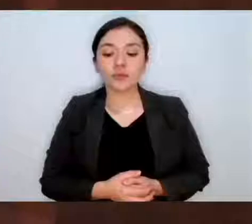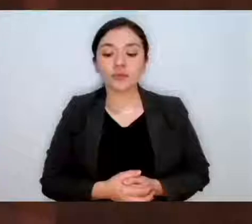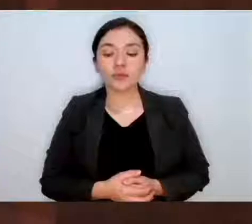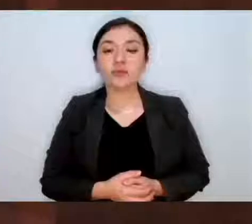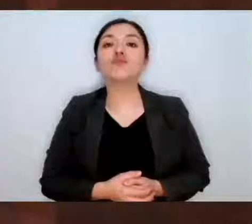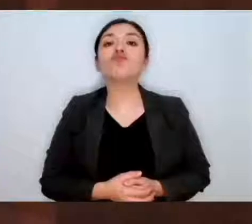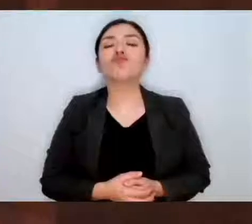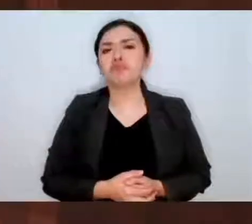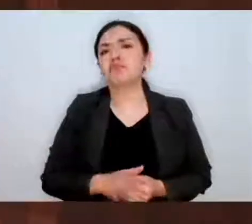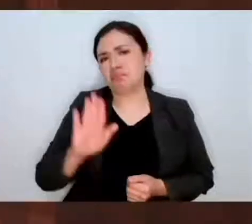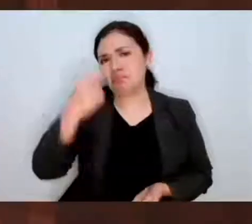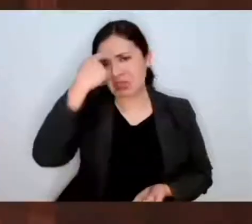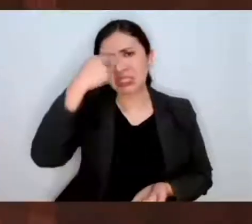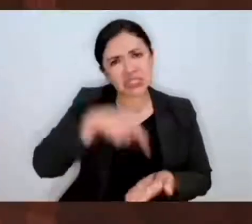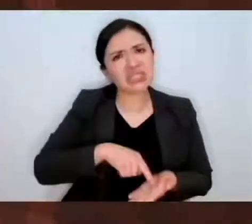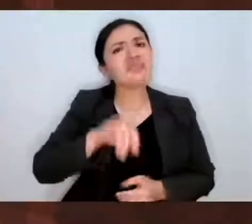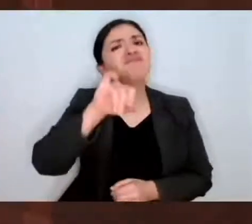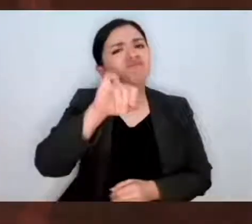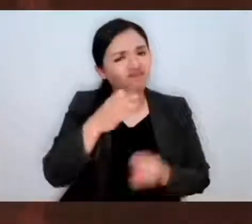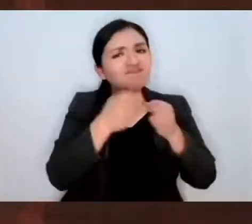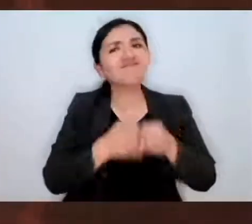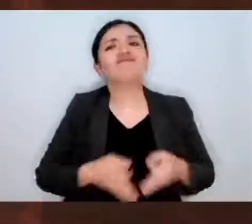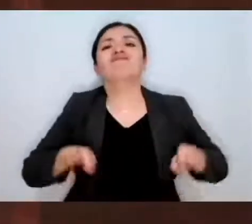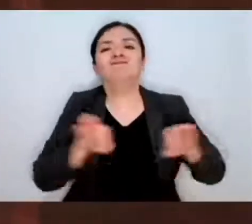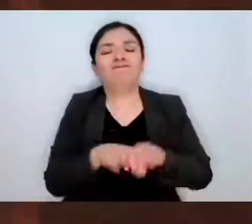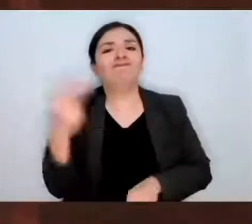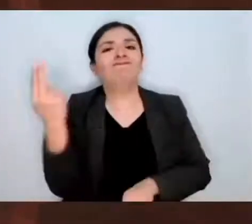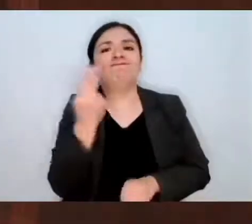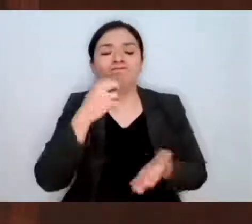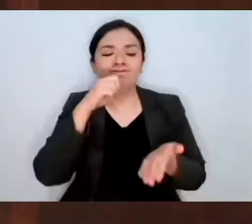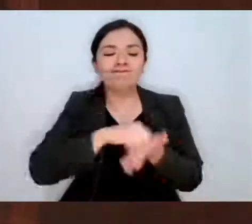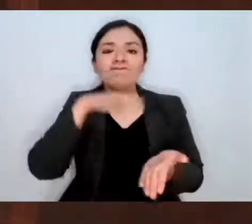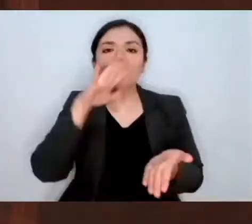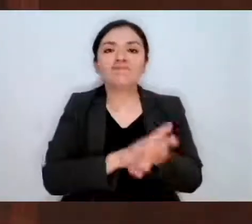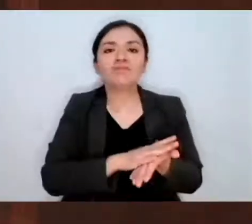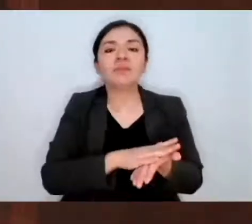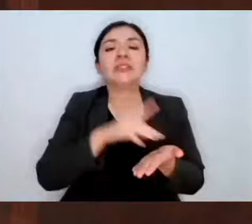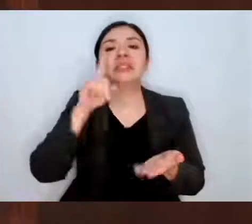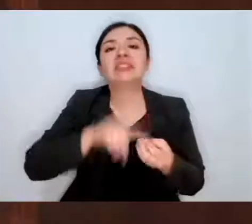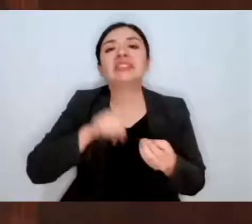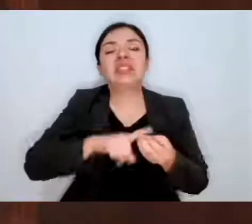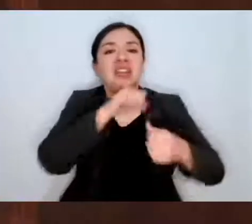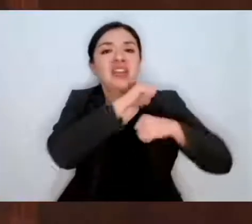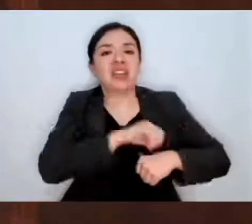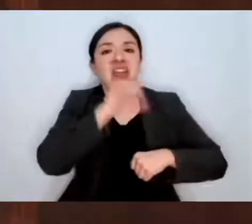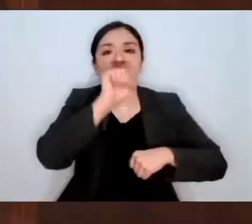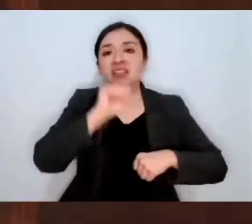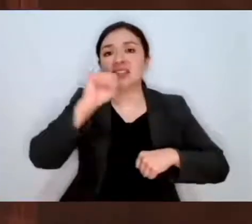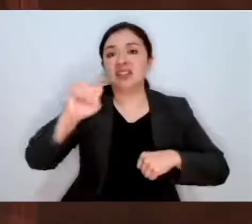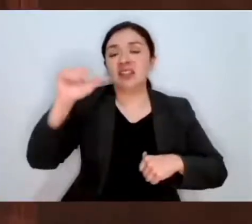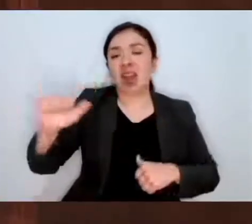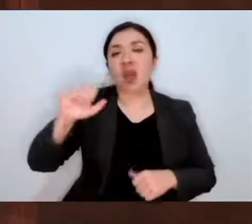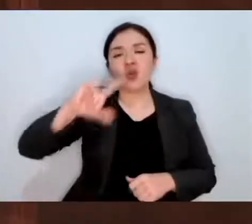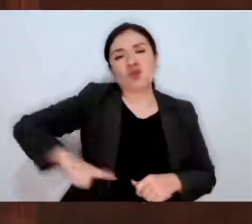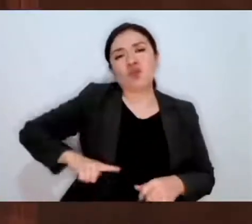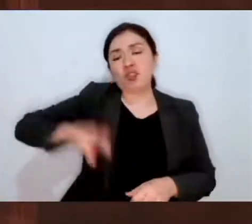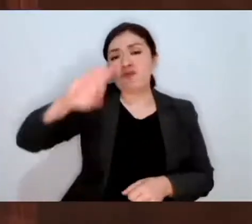Sí es fundamentalmente importante que aparezca la Secretaría de Salud del gobierno federal a través de esta